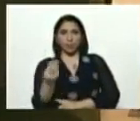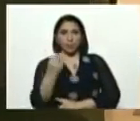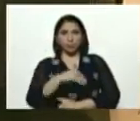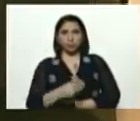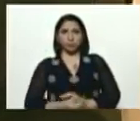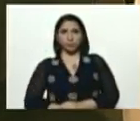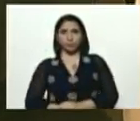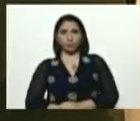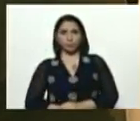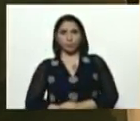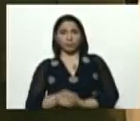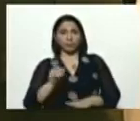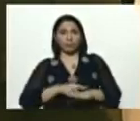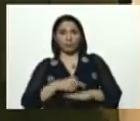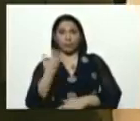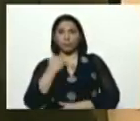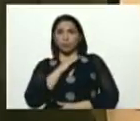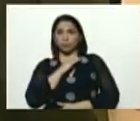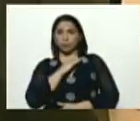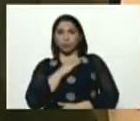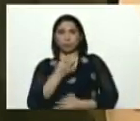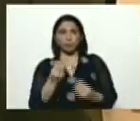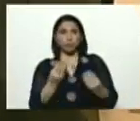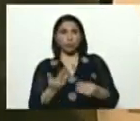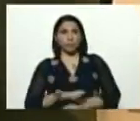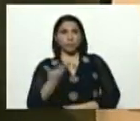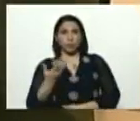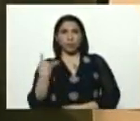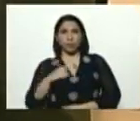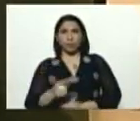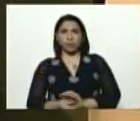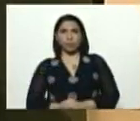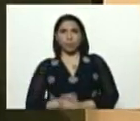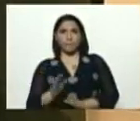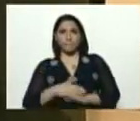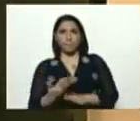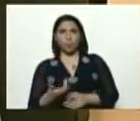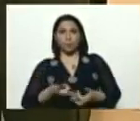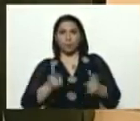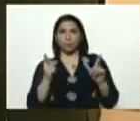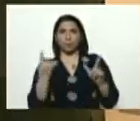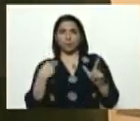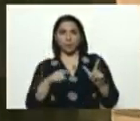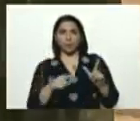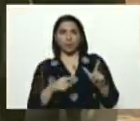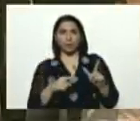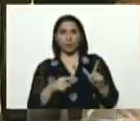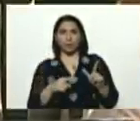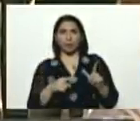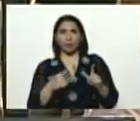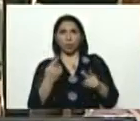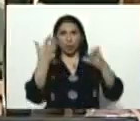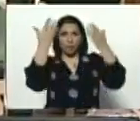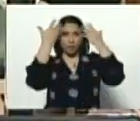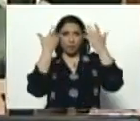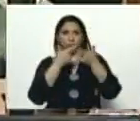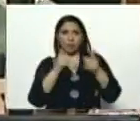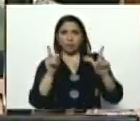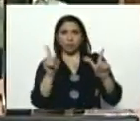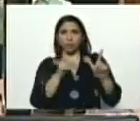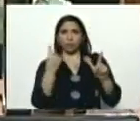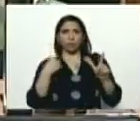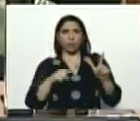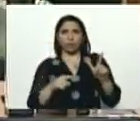en tiempos de pandemia es muy importante tenerlo porque nos permite tener un enfermero libre y no